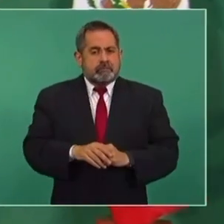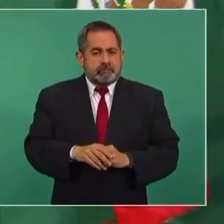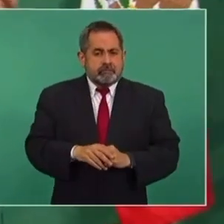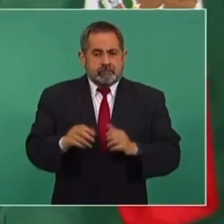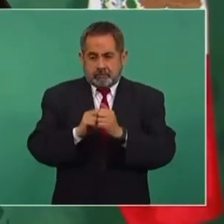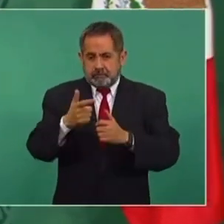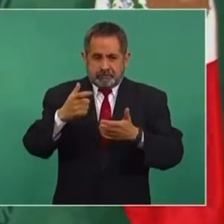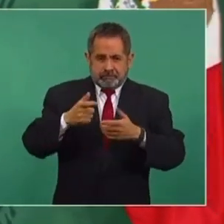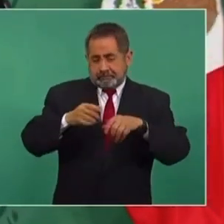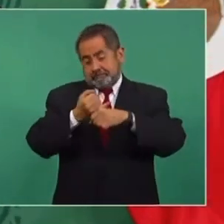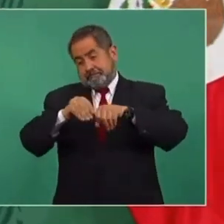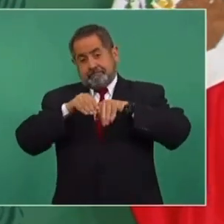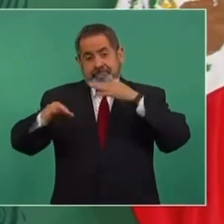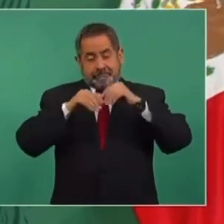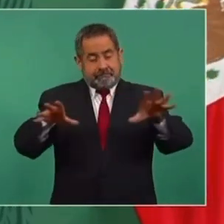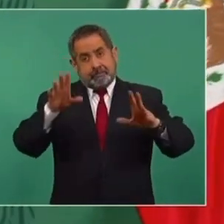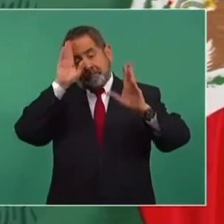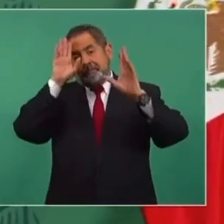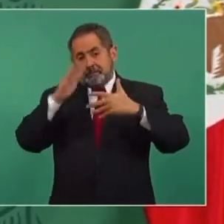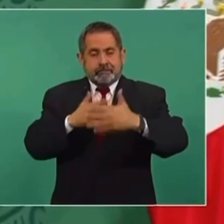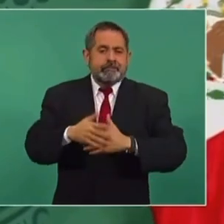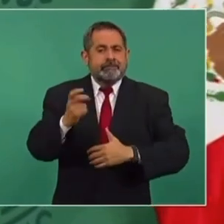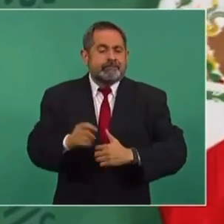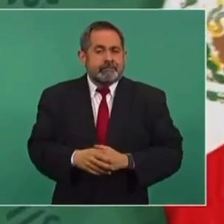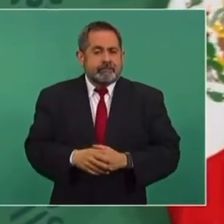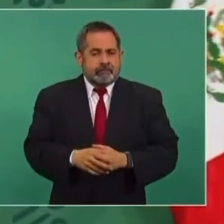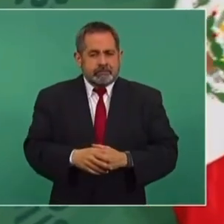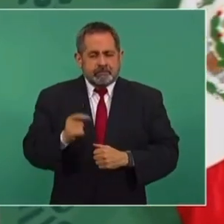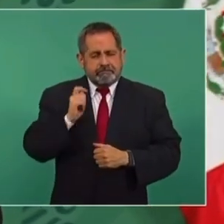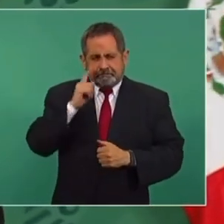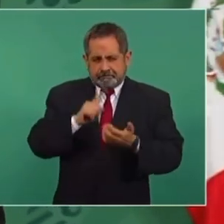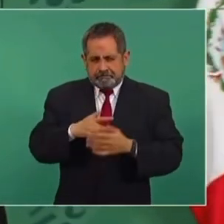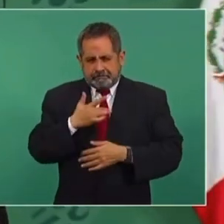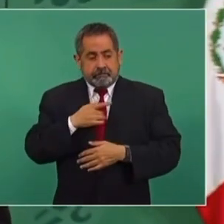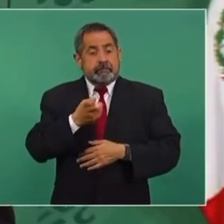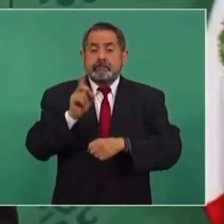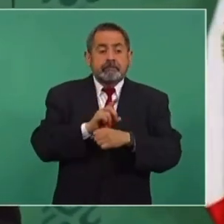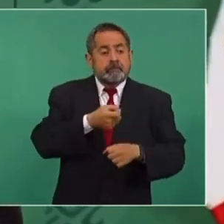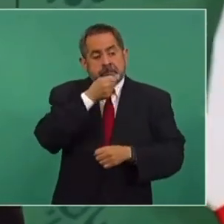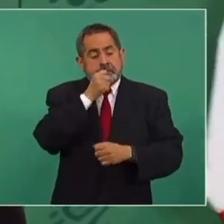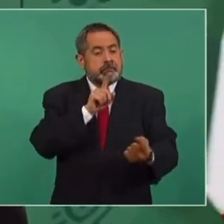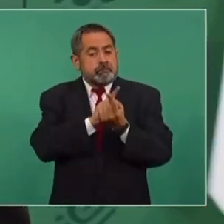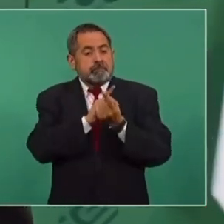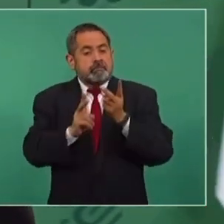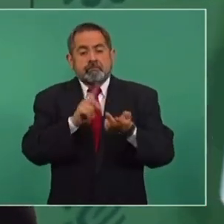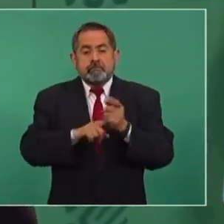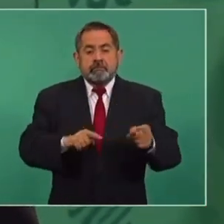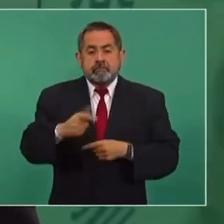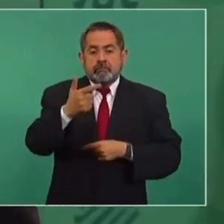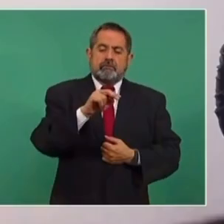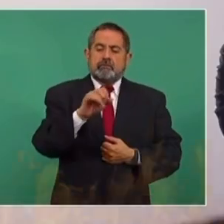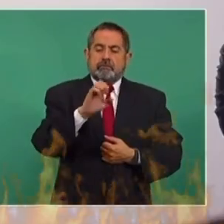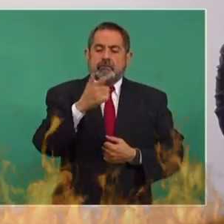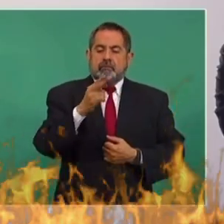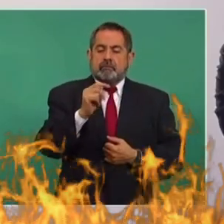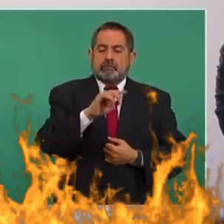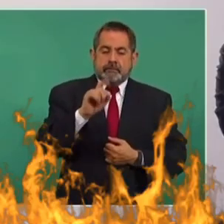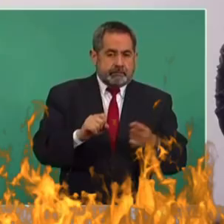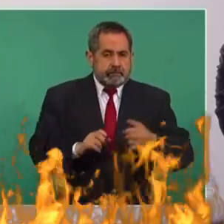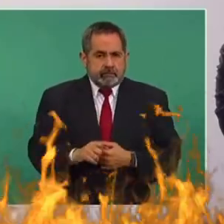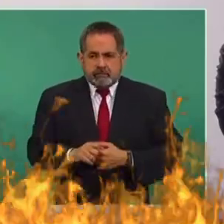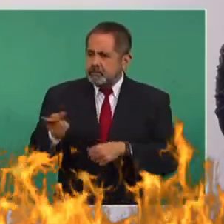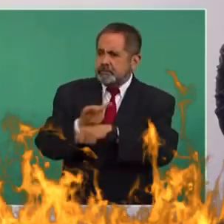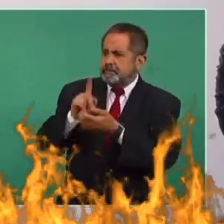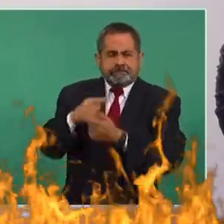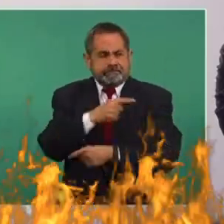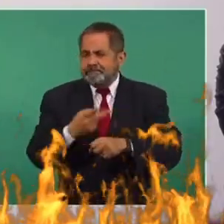con el dinero. Y fue el escándalo. Entonces, de pura intuición, ese día me entrevistó Gutiérrez Vigo. Y entonces me pregunta, ¿y